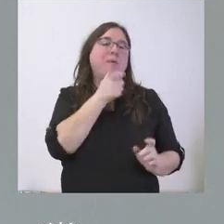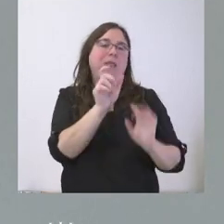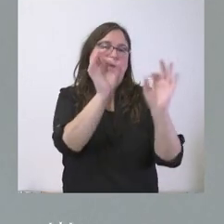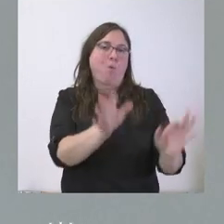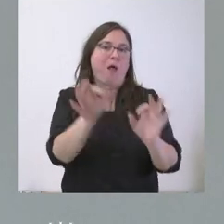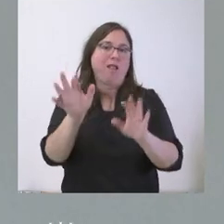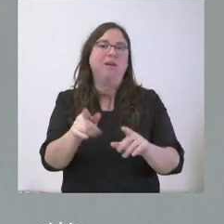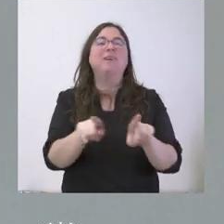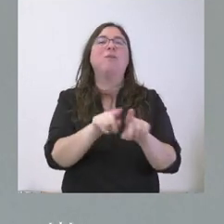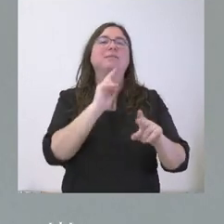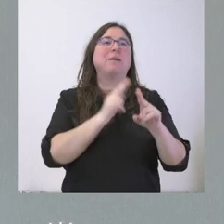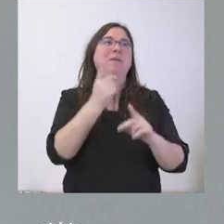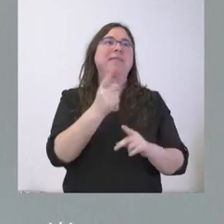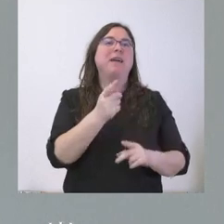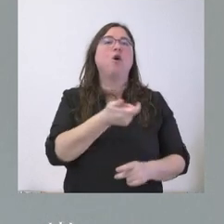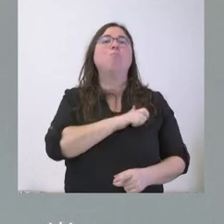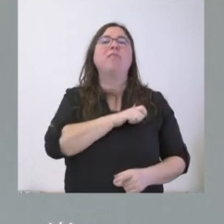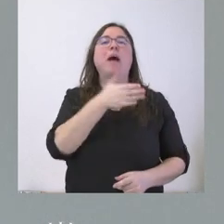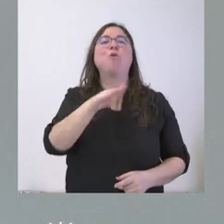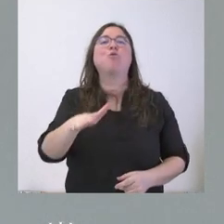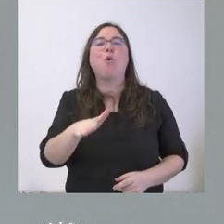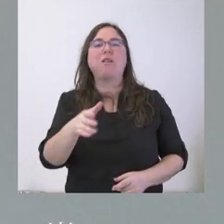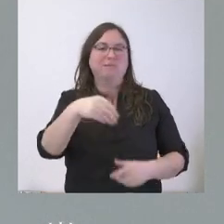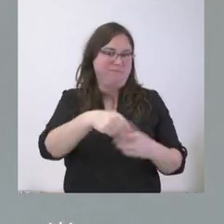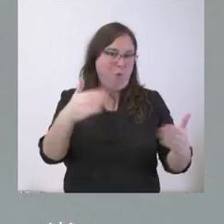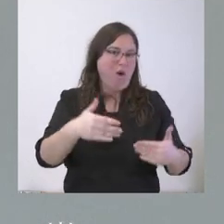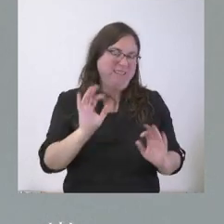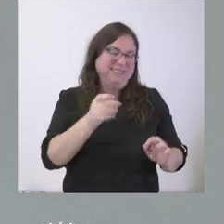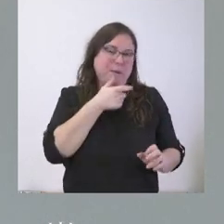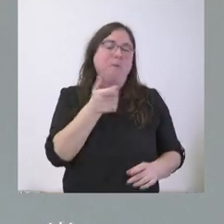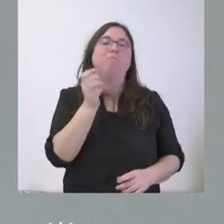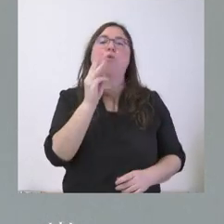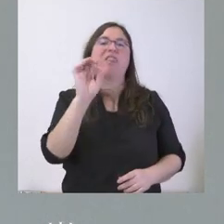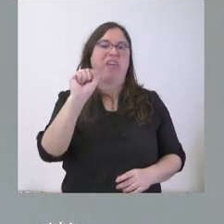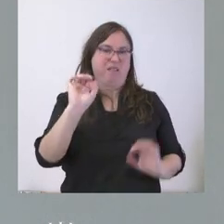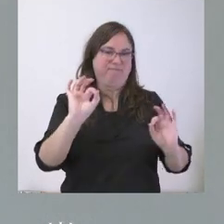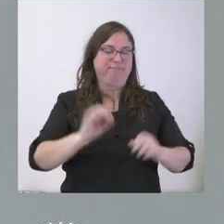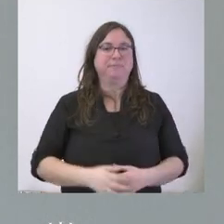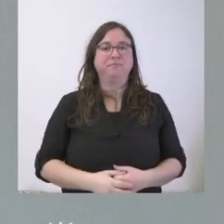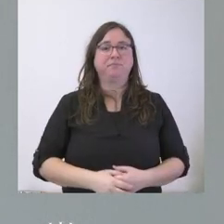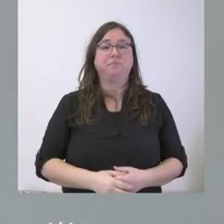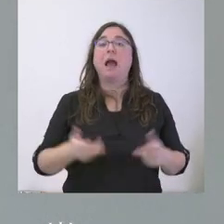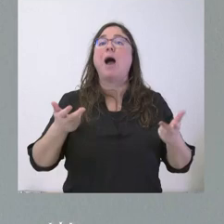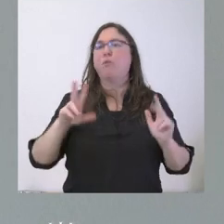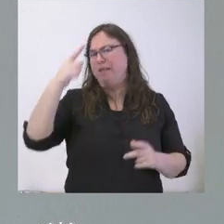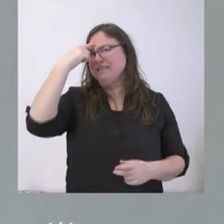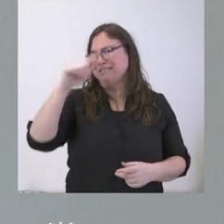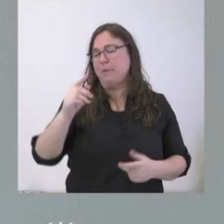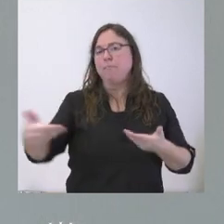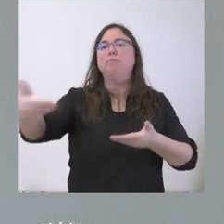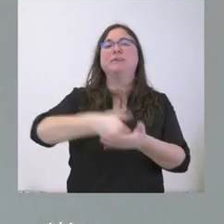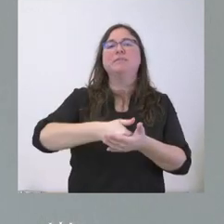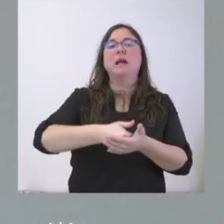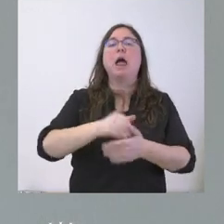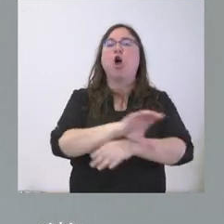mortuoria, esa función, sin tener policía autonómica a sus efectos. Por tanto, la autorización, ellos lo saben, se presenta ante la